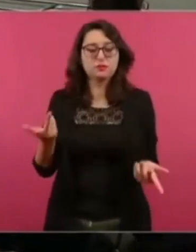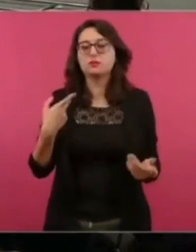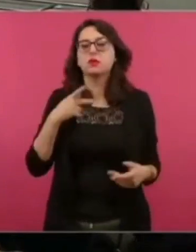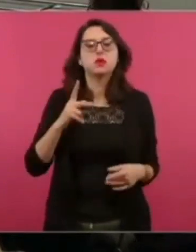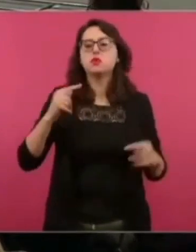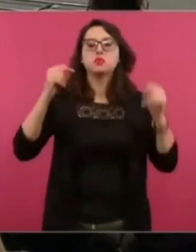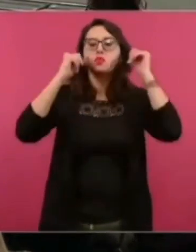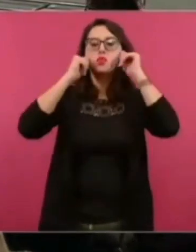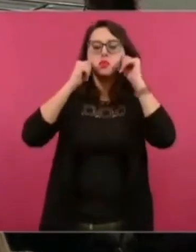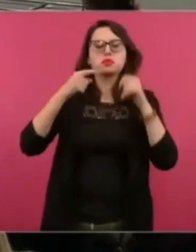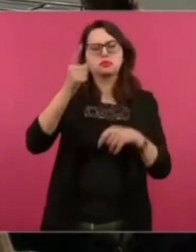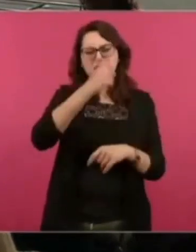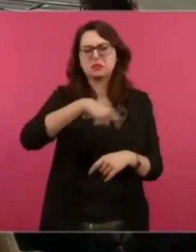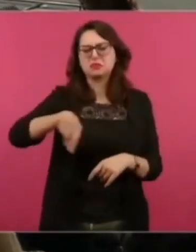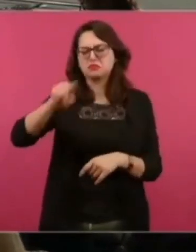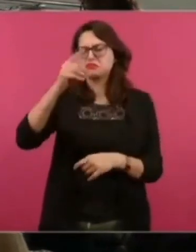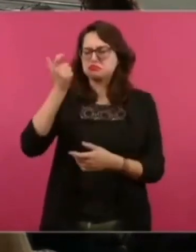México.